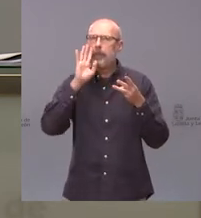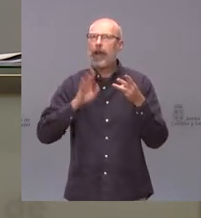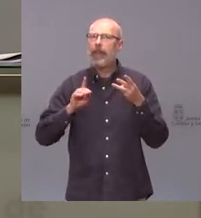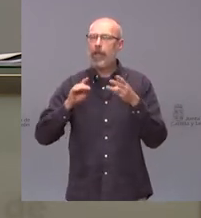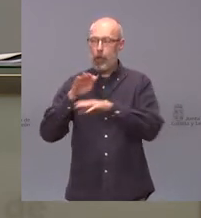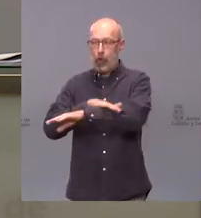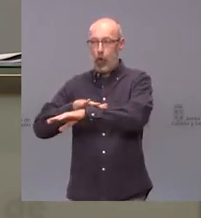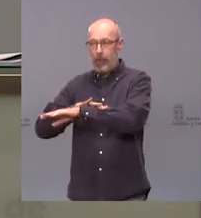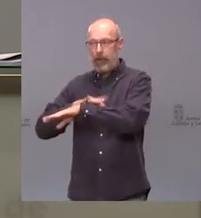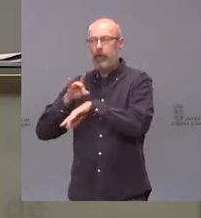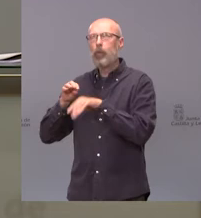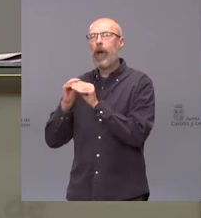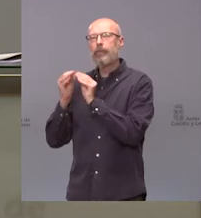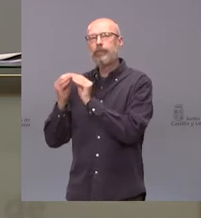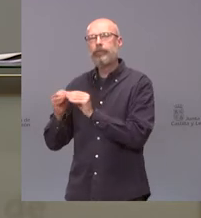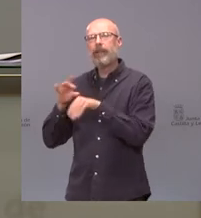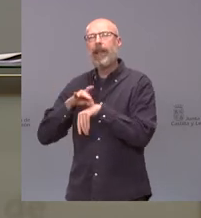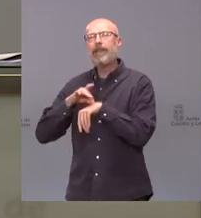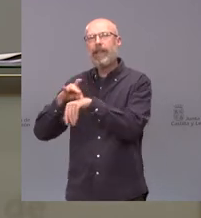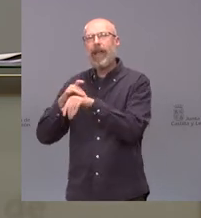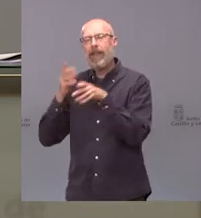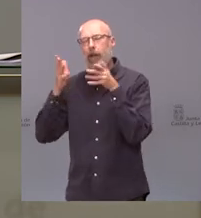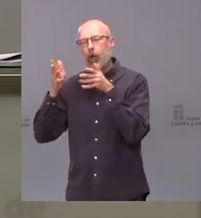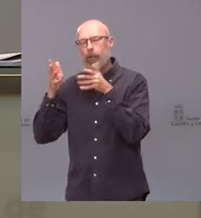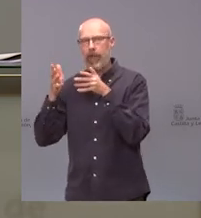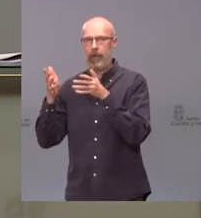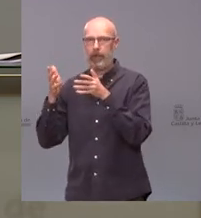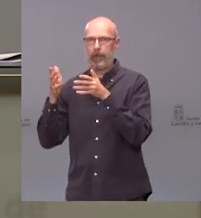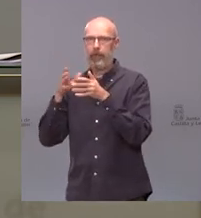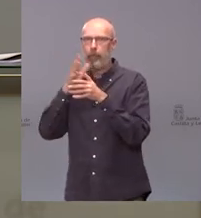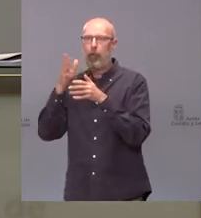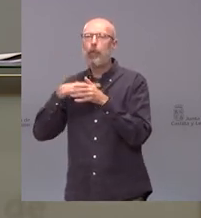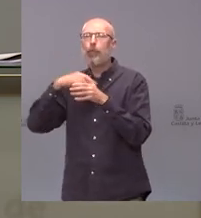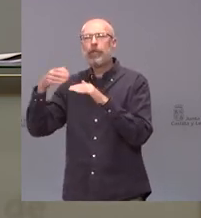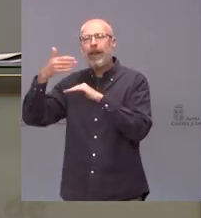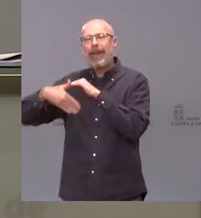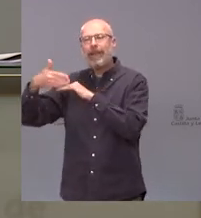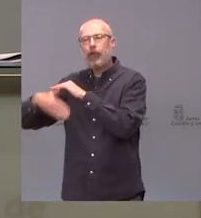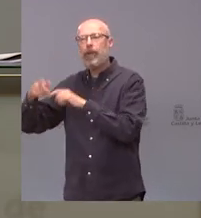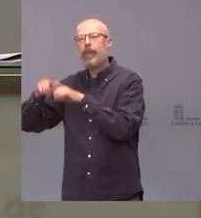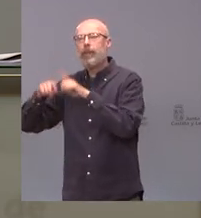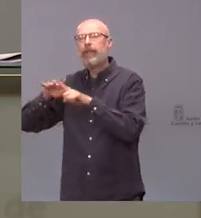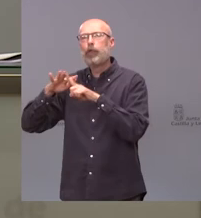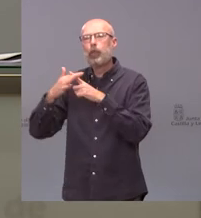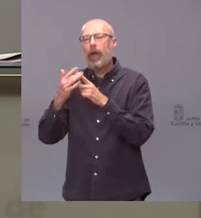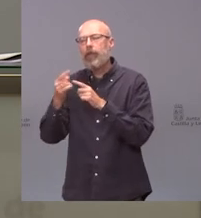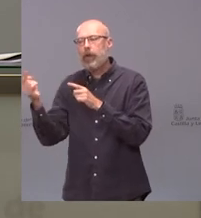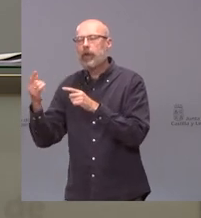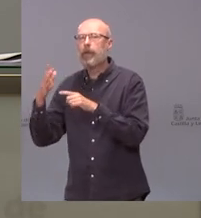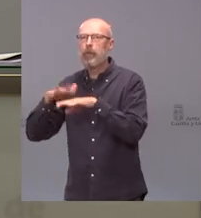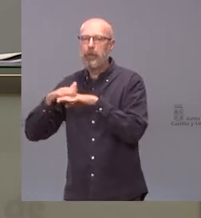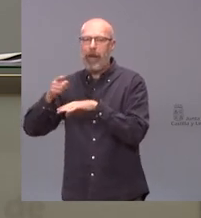de situaciones de incidencia sobre posibles restricciones que podrían aplicar las comunidades